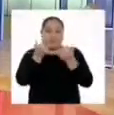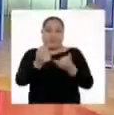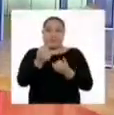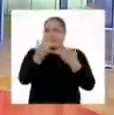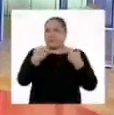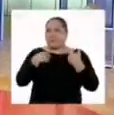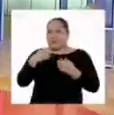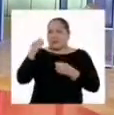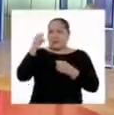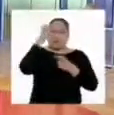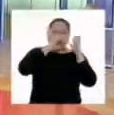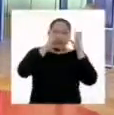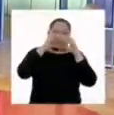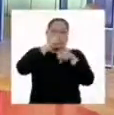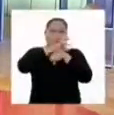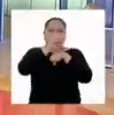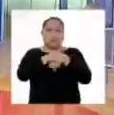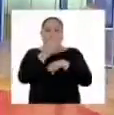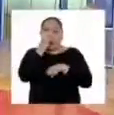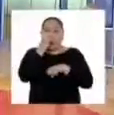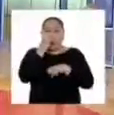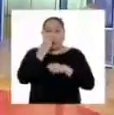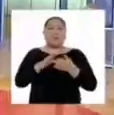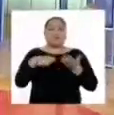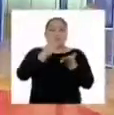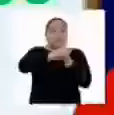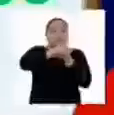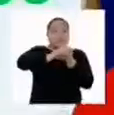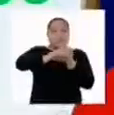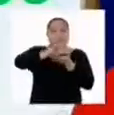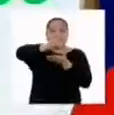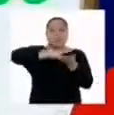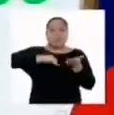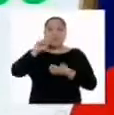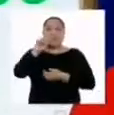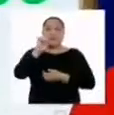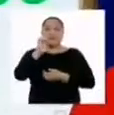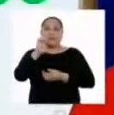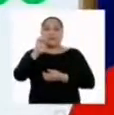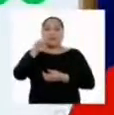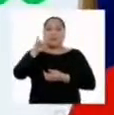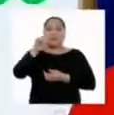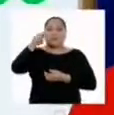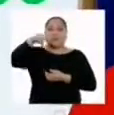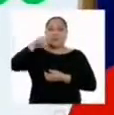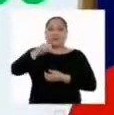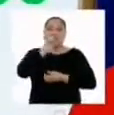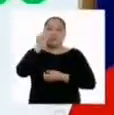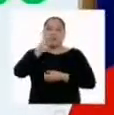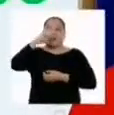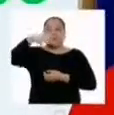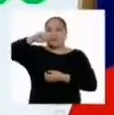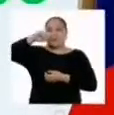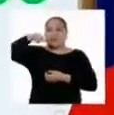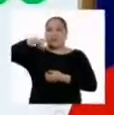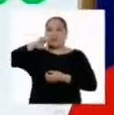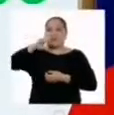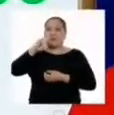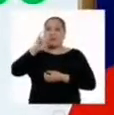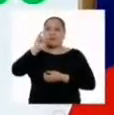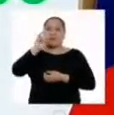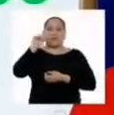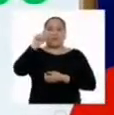o tienen algún comentario o recomendación, nos pueden escribir a segundo arroba minedu.gov.pe